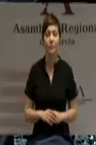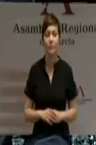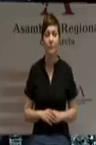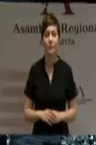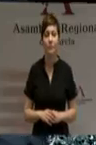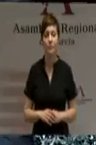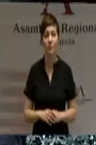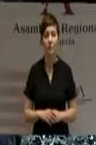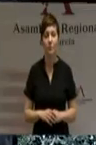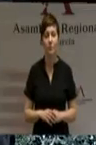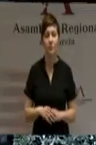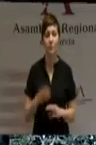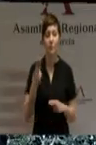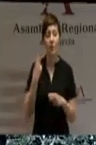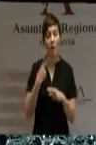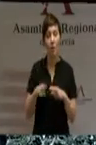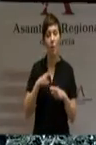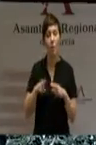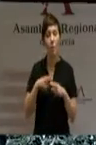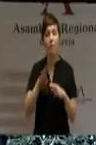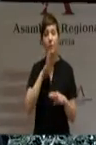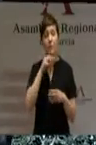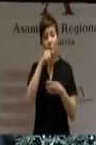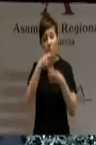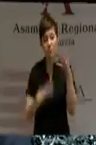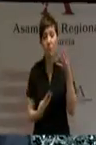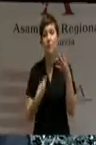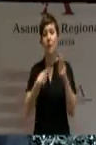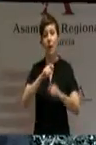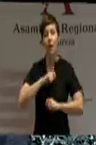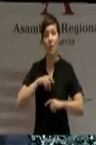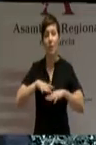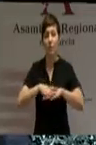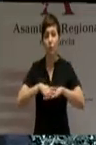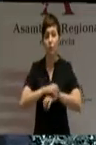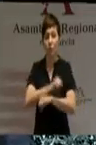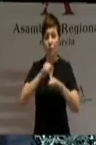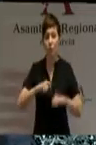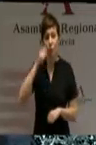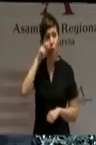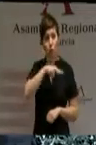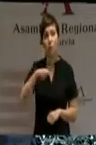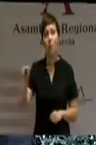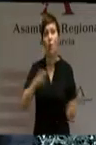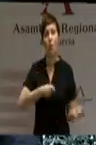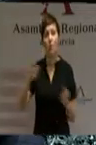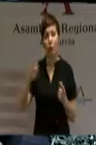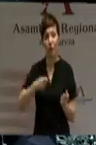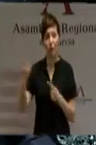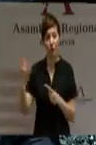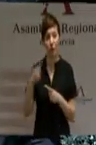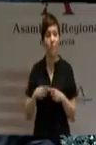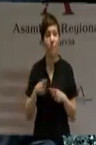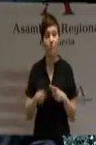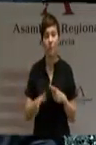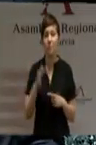Esa política nos ayudará a reforzar la red de infraestructuras para favorecer el turismo en las exportaciones y la política de sostenibilidad